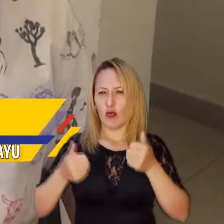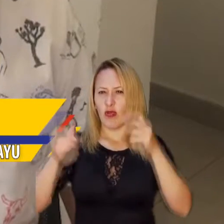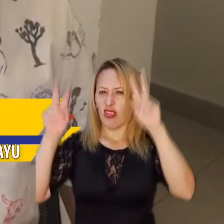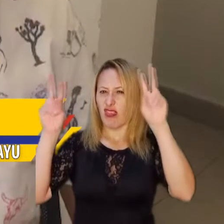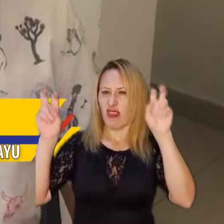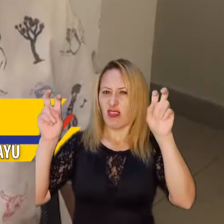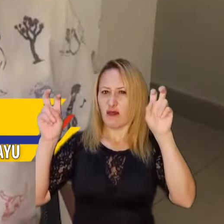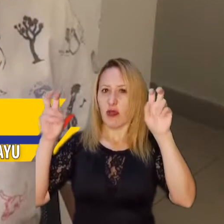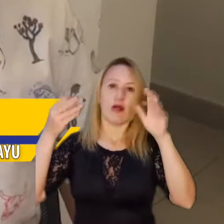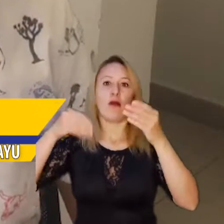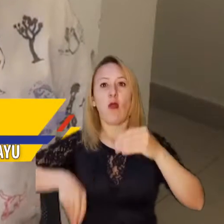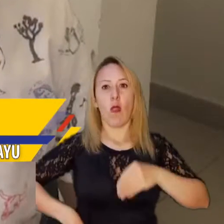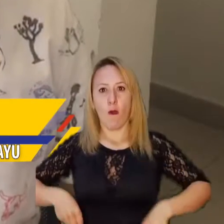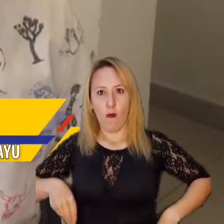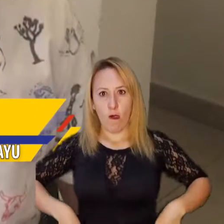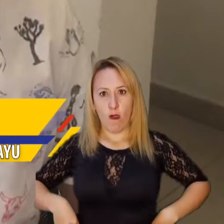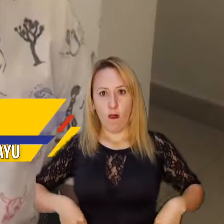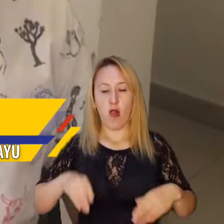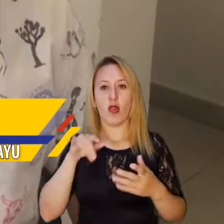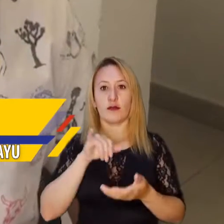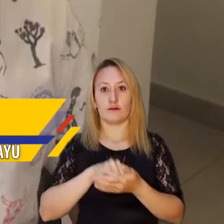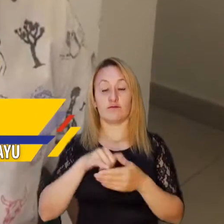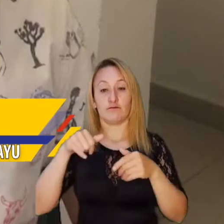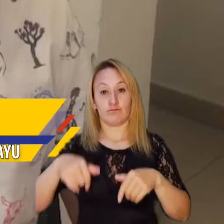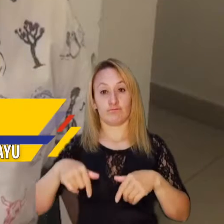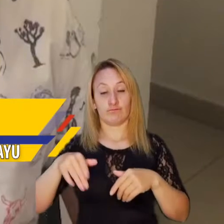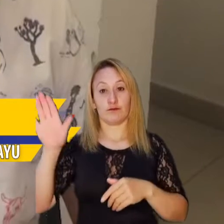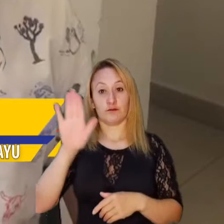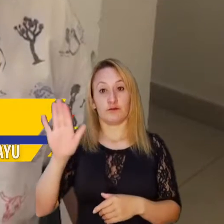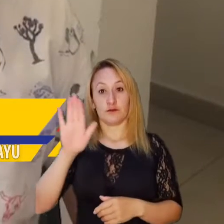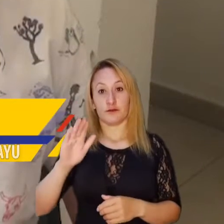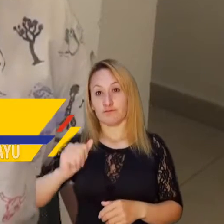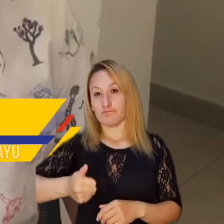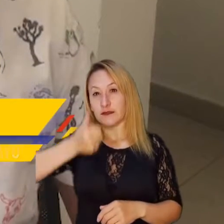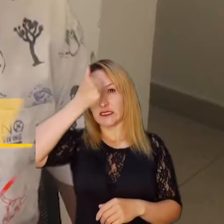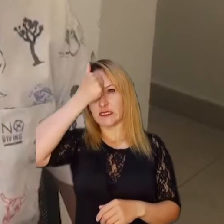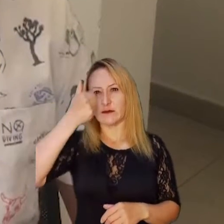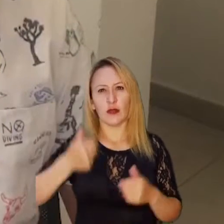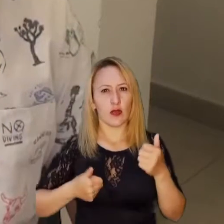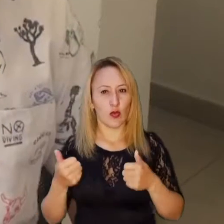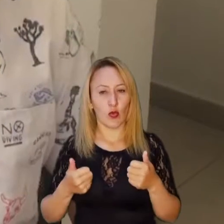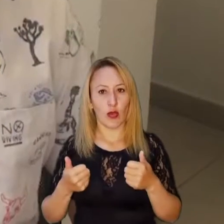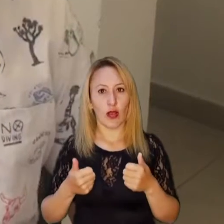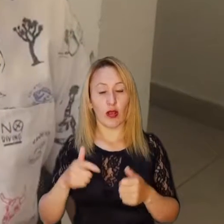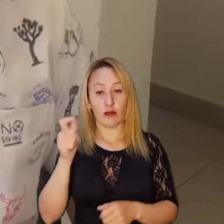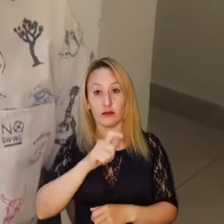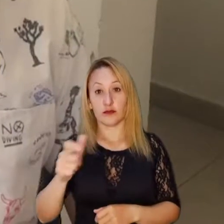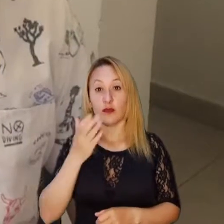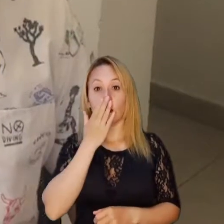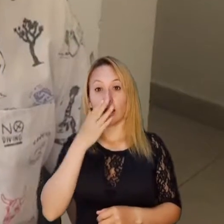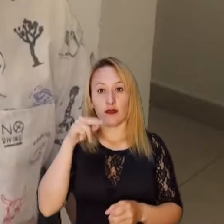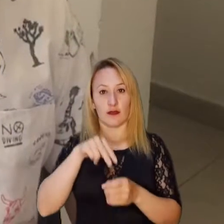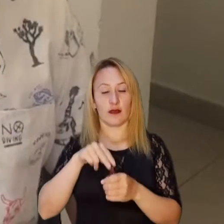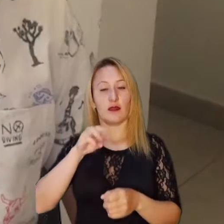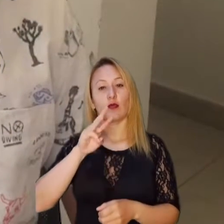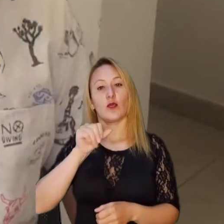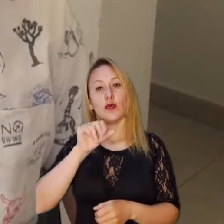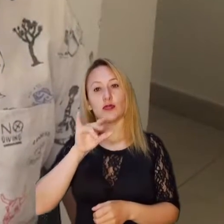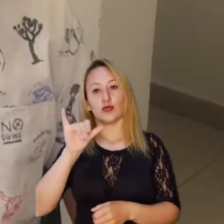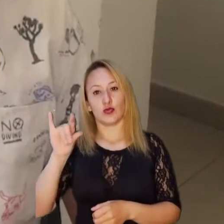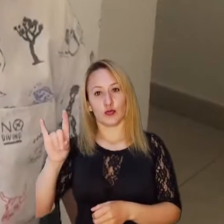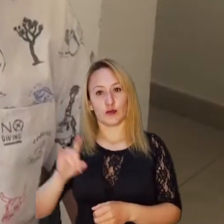tendientes a adelantar las investigaciones de corrupción que hay al seno de nuestro